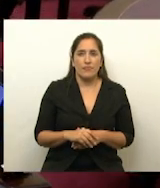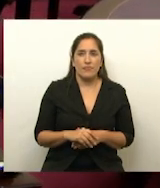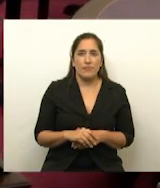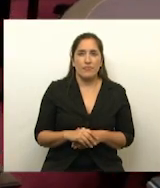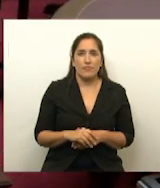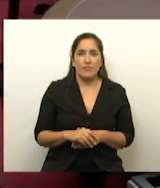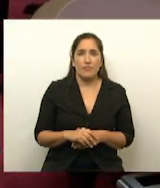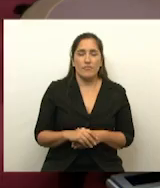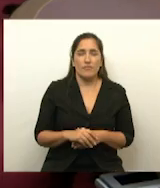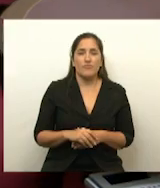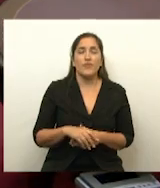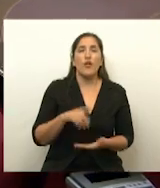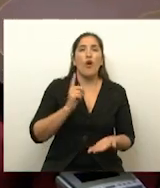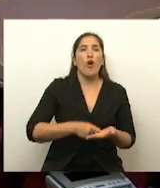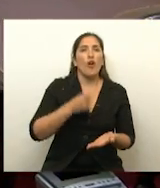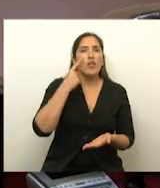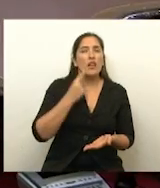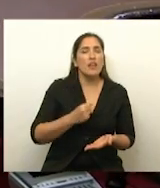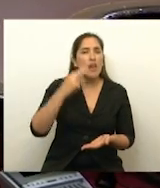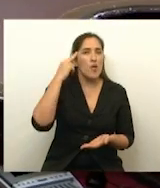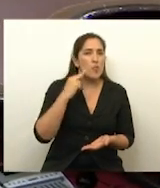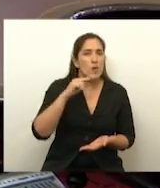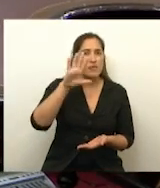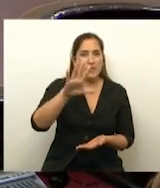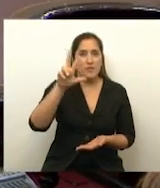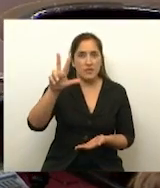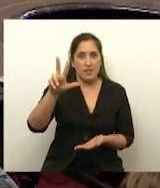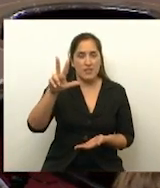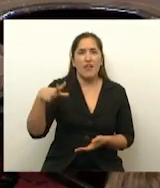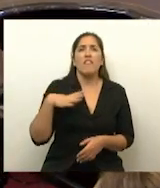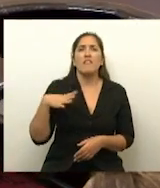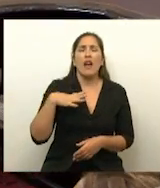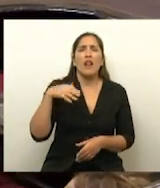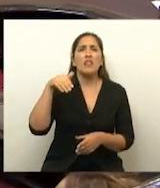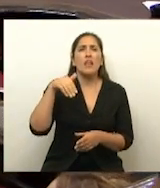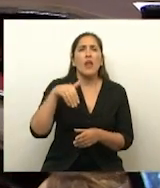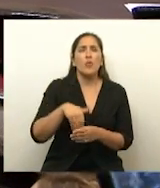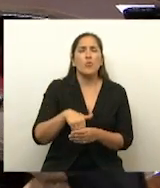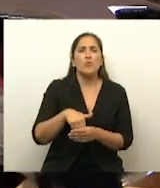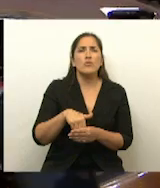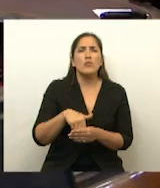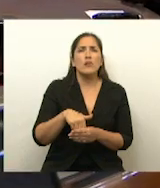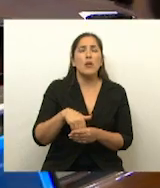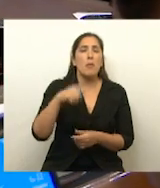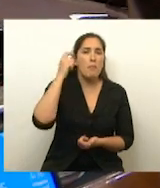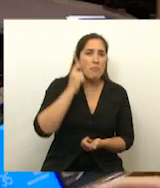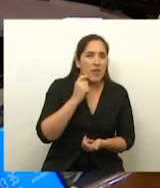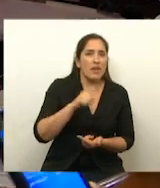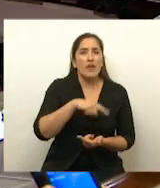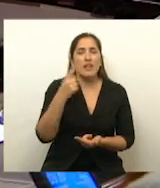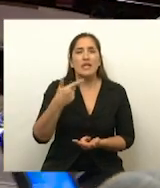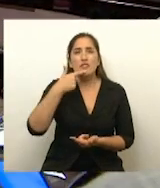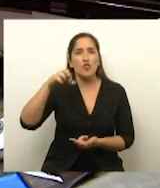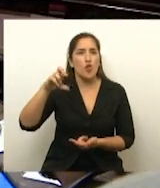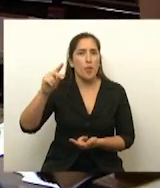Para el orden del día 953, faltan votar. Senador Menem y senador Snopek.